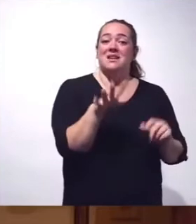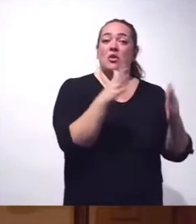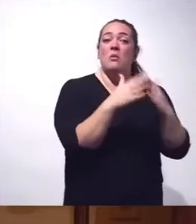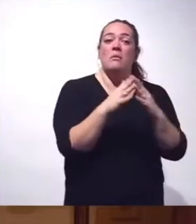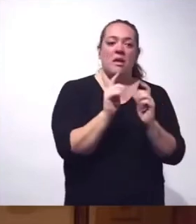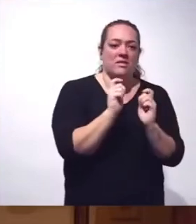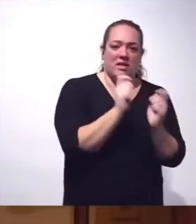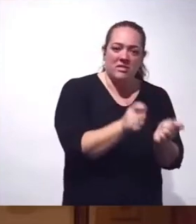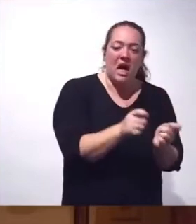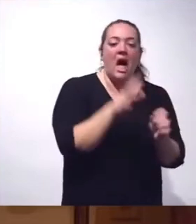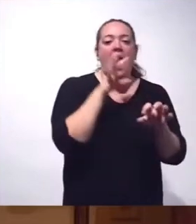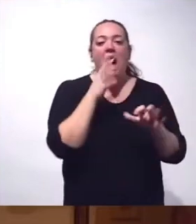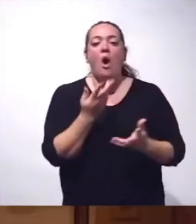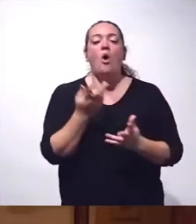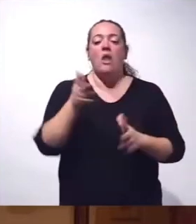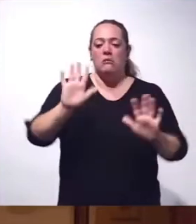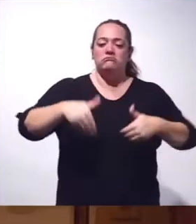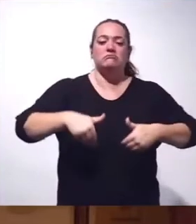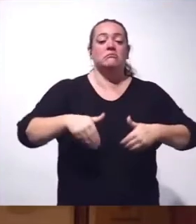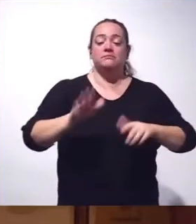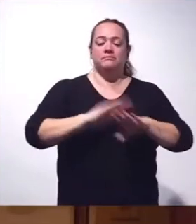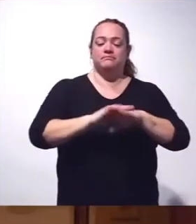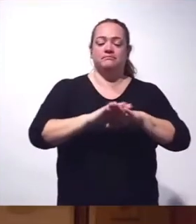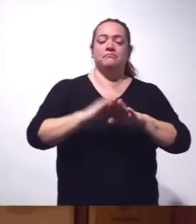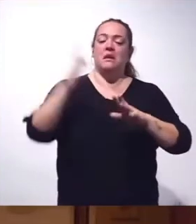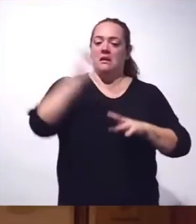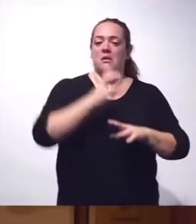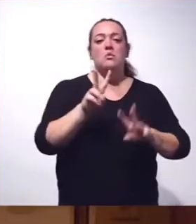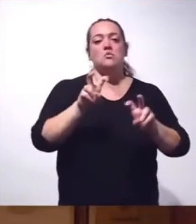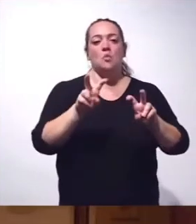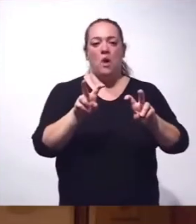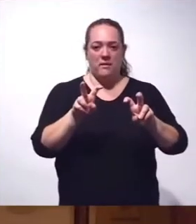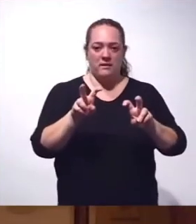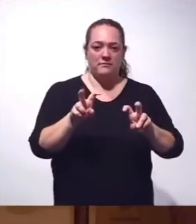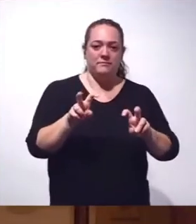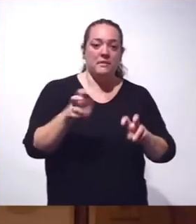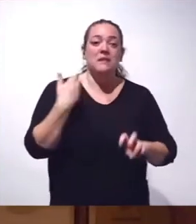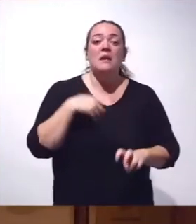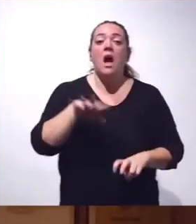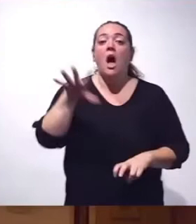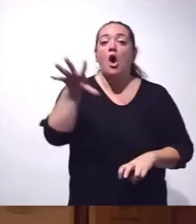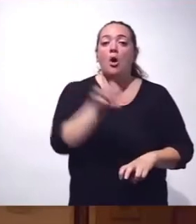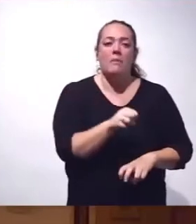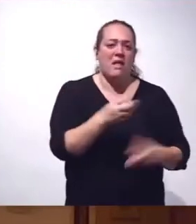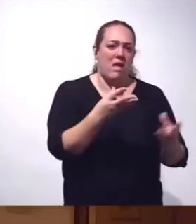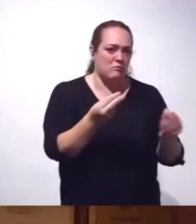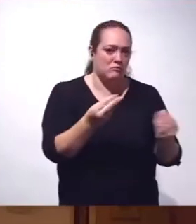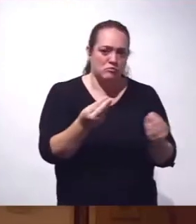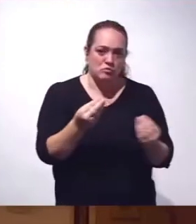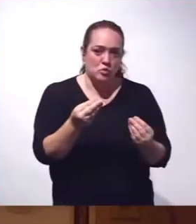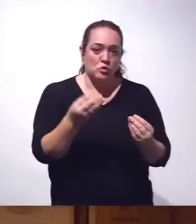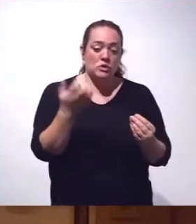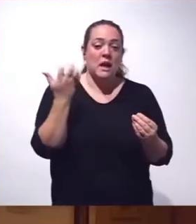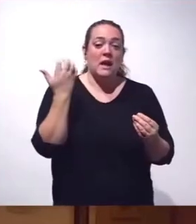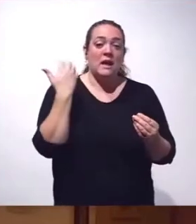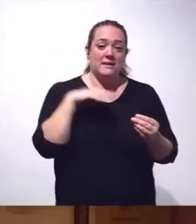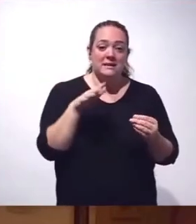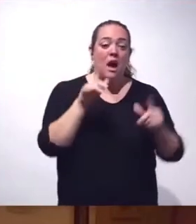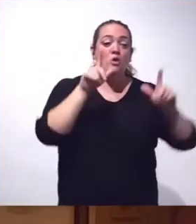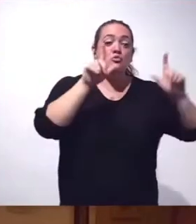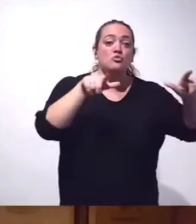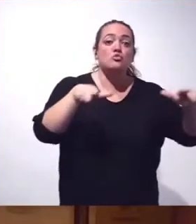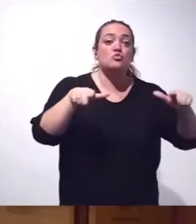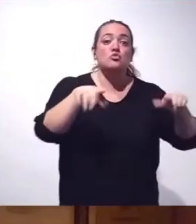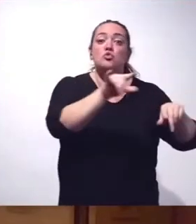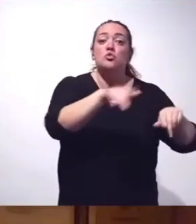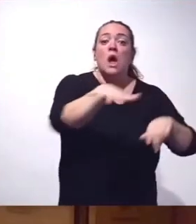llegan nuevas unidades modulares. Tenemos ya compradas un volumen importante y empezará una vez que se entreguen los suelos y